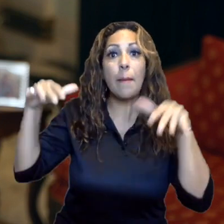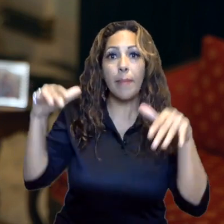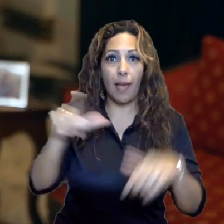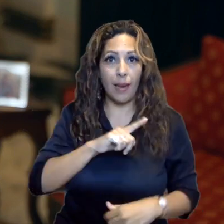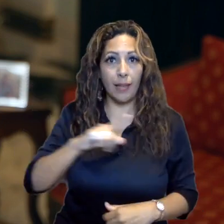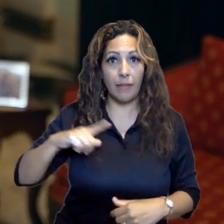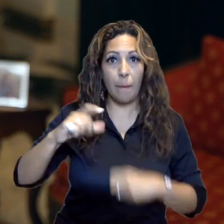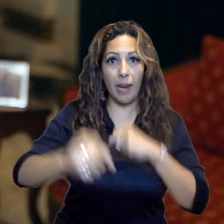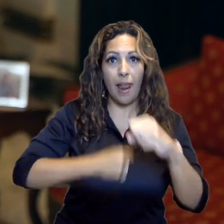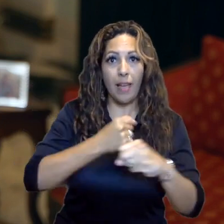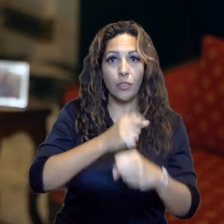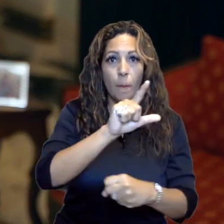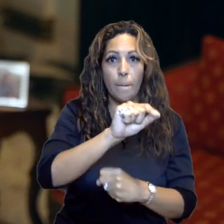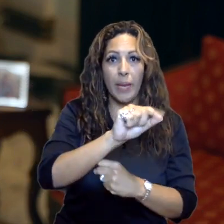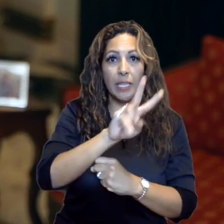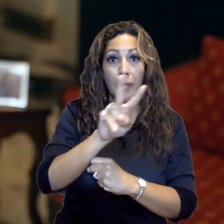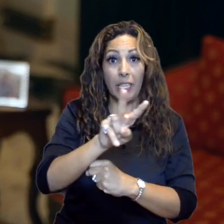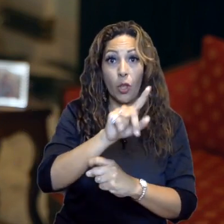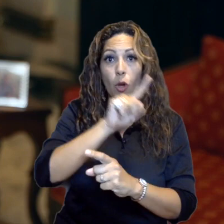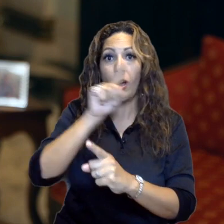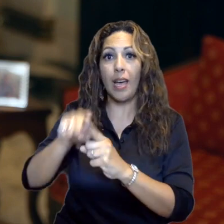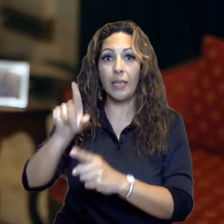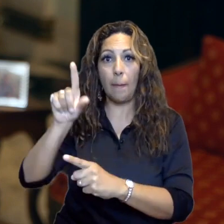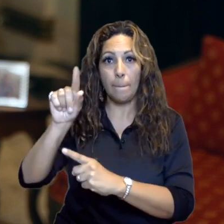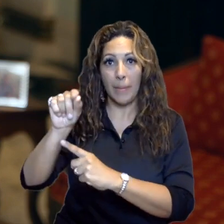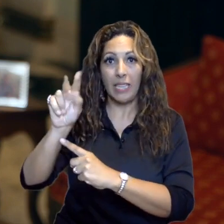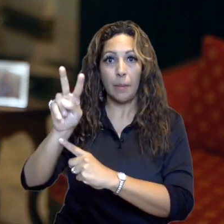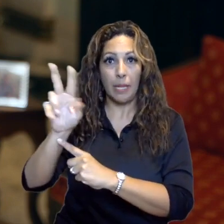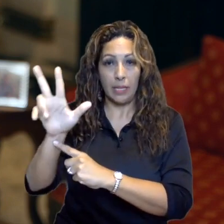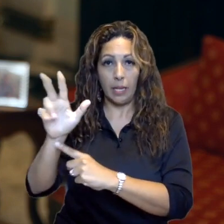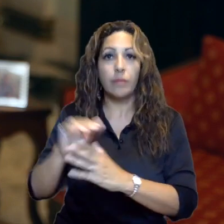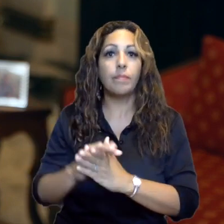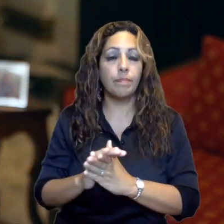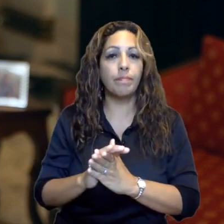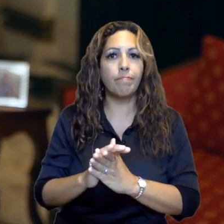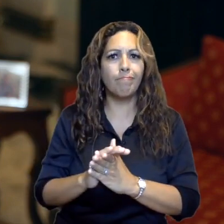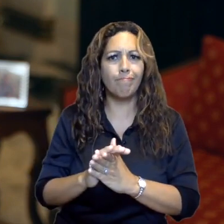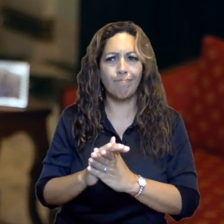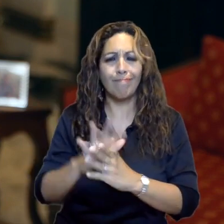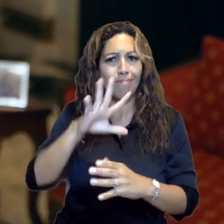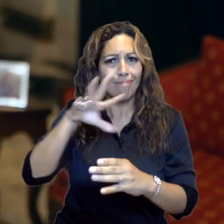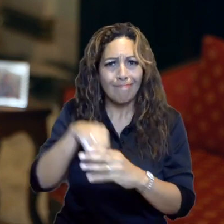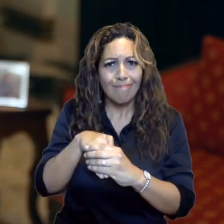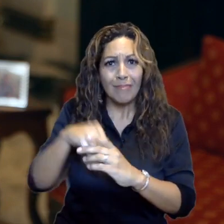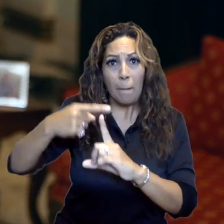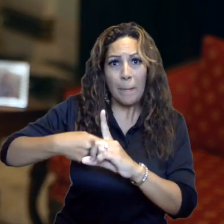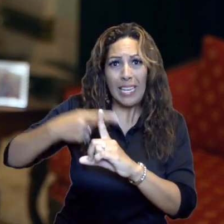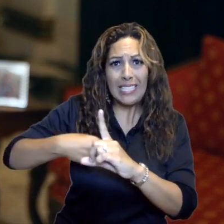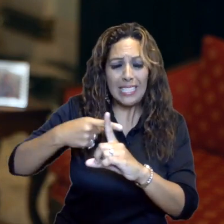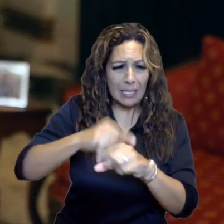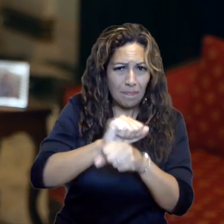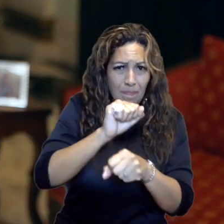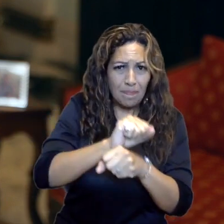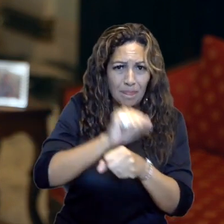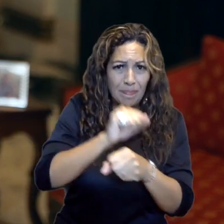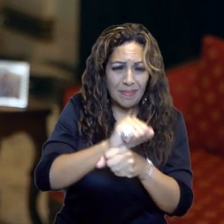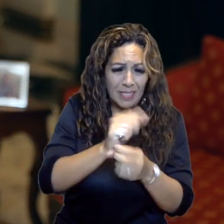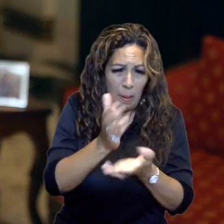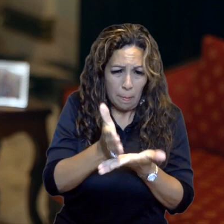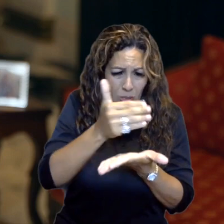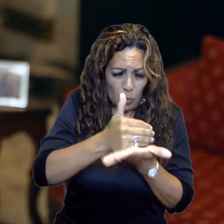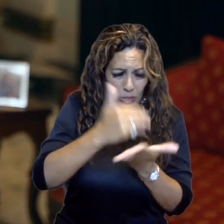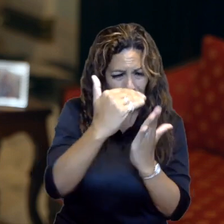para el año fiscal 2022-2023. Luego de varios meses inmersos en el proceso de elaboración del